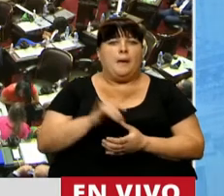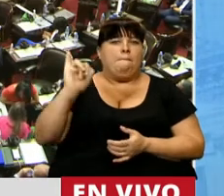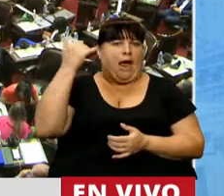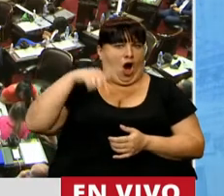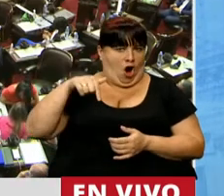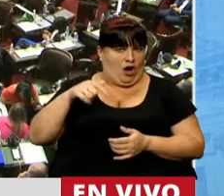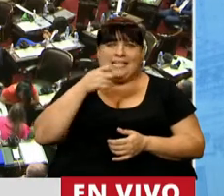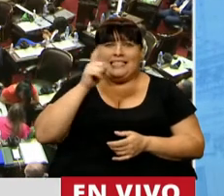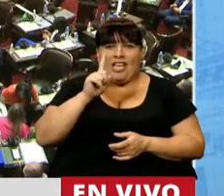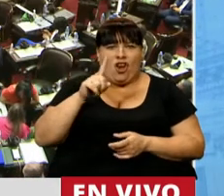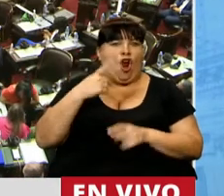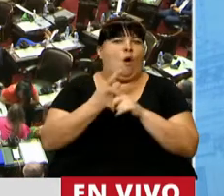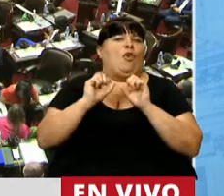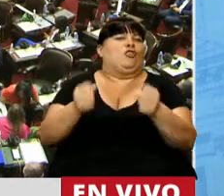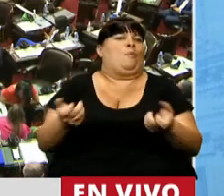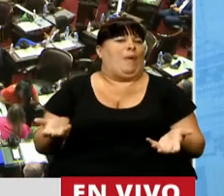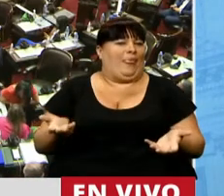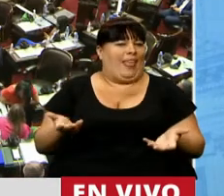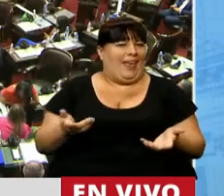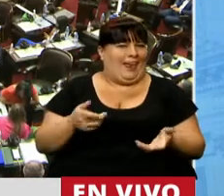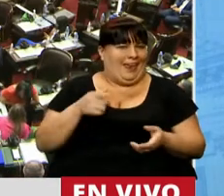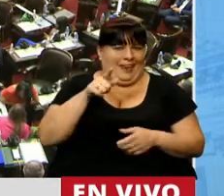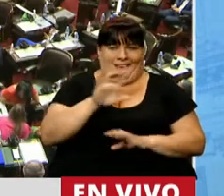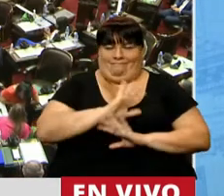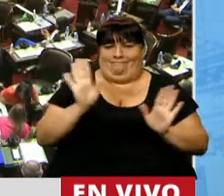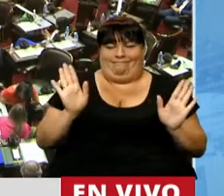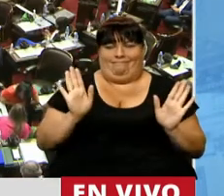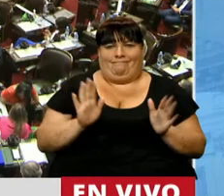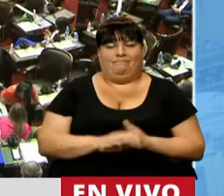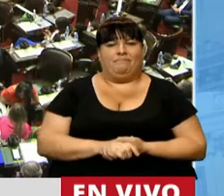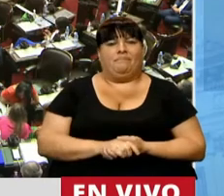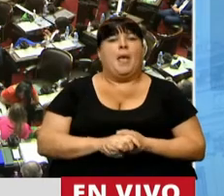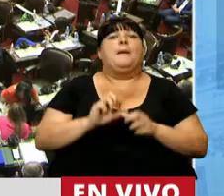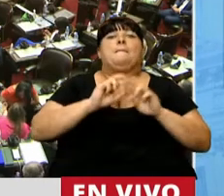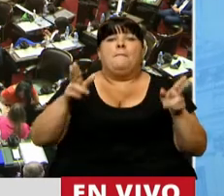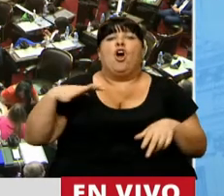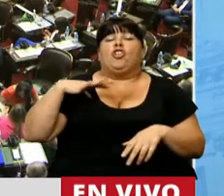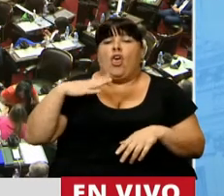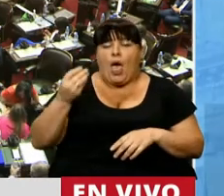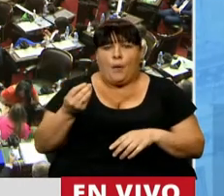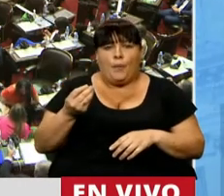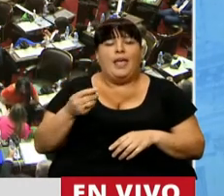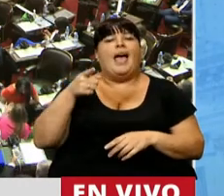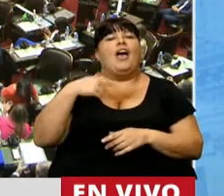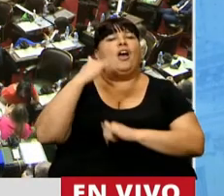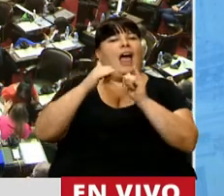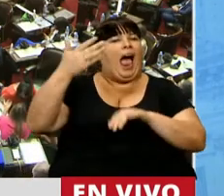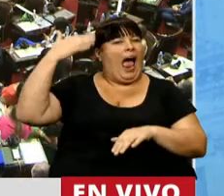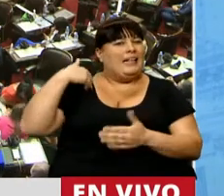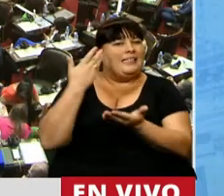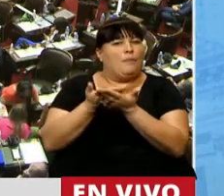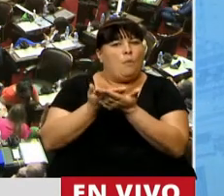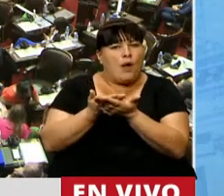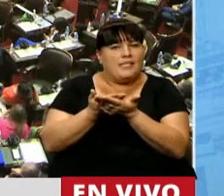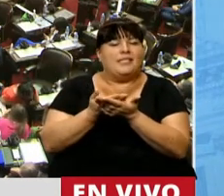mejor, si no, no la hubieran suspendido. Y en esto sobra la palabra. Y más aún, presidente, lo que planteábamos nosotros